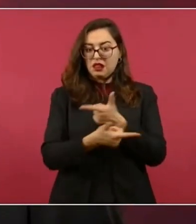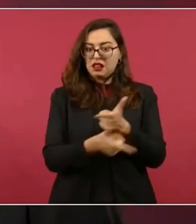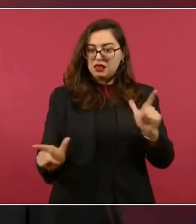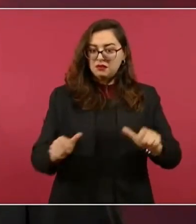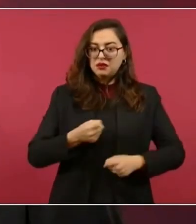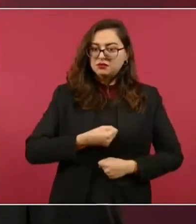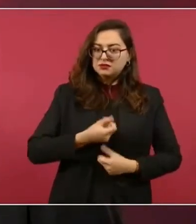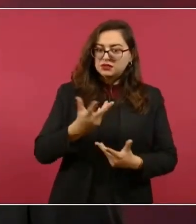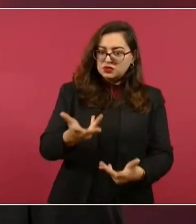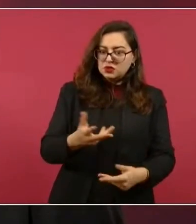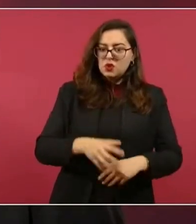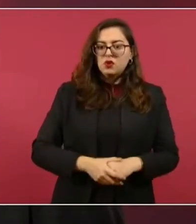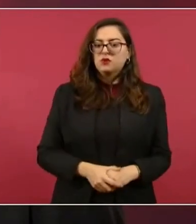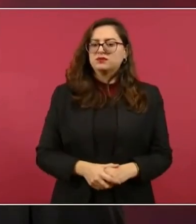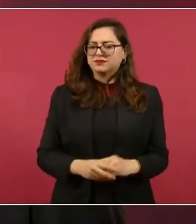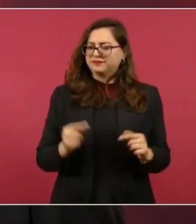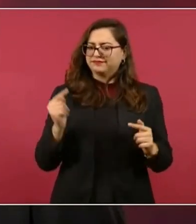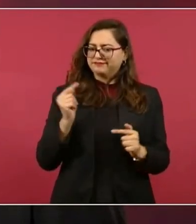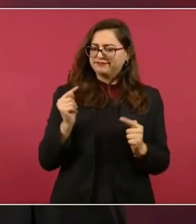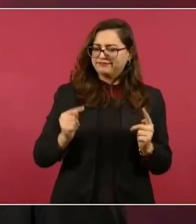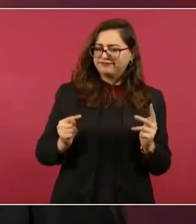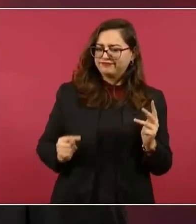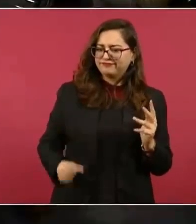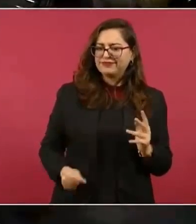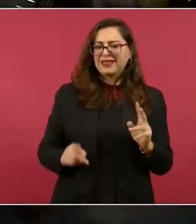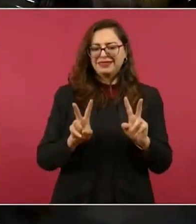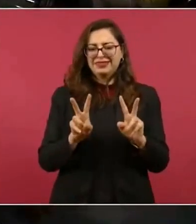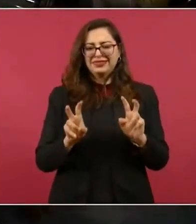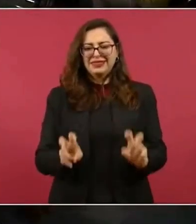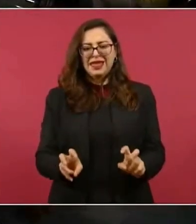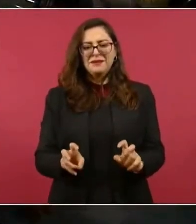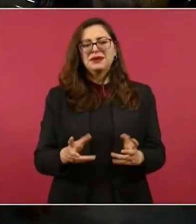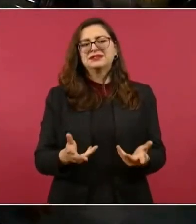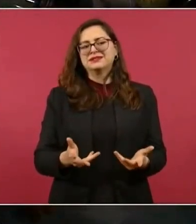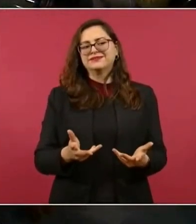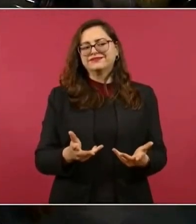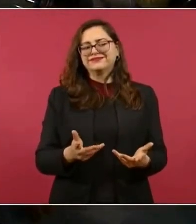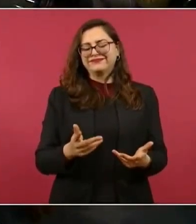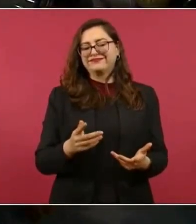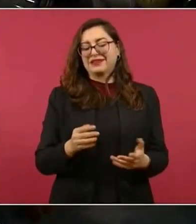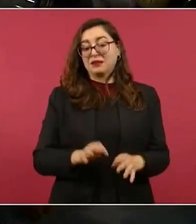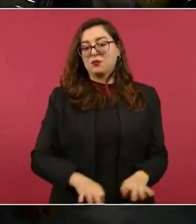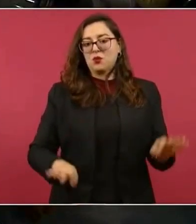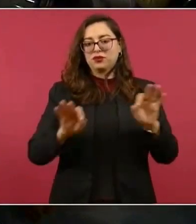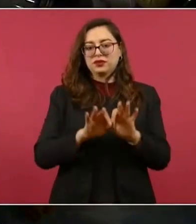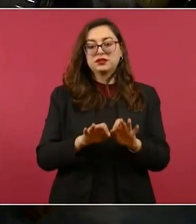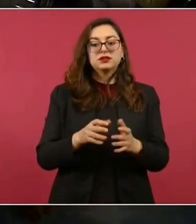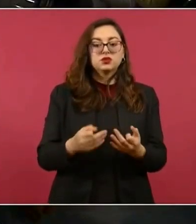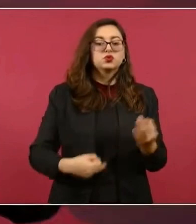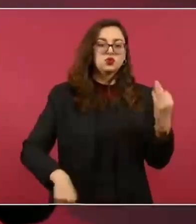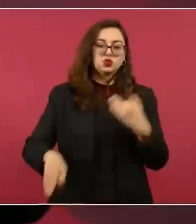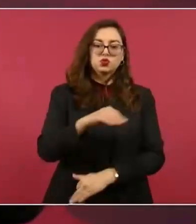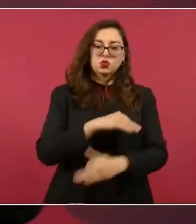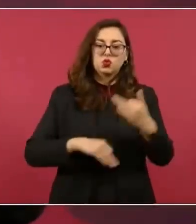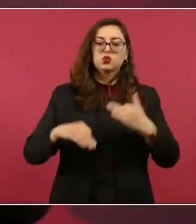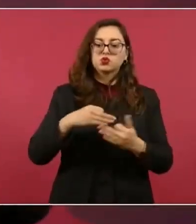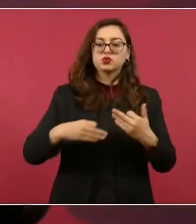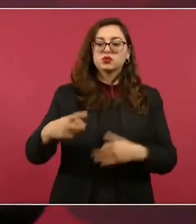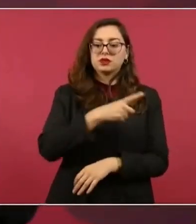yo creo que a todos nos conviene